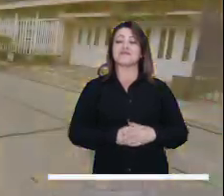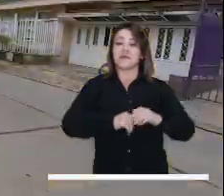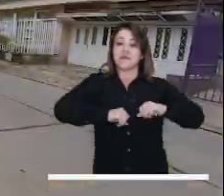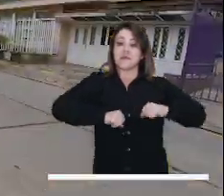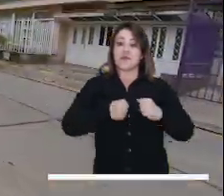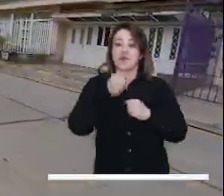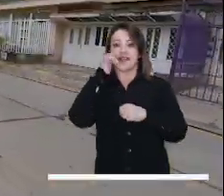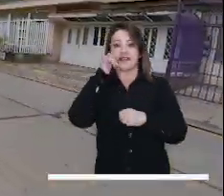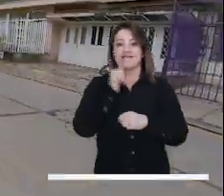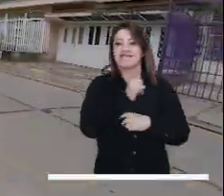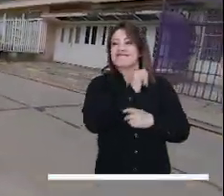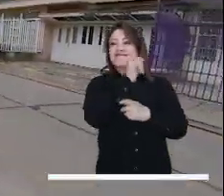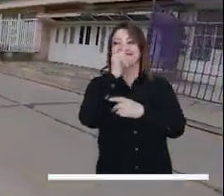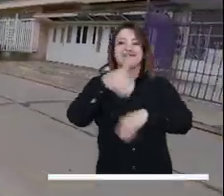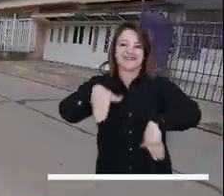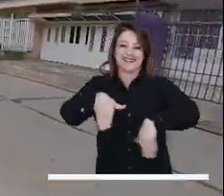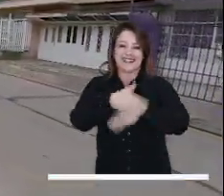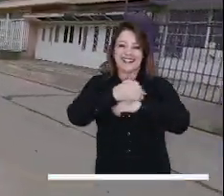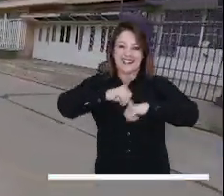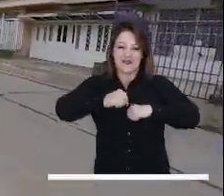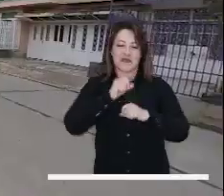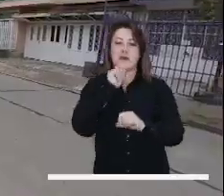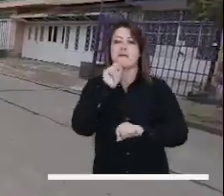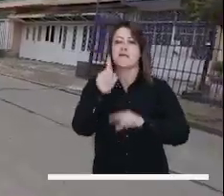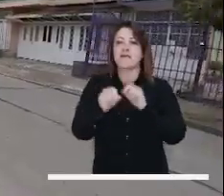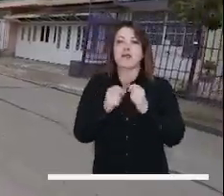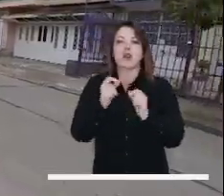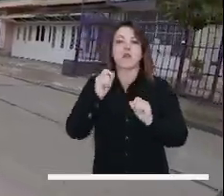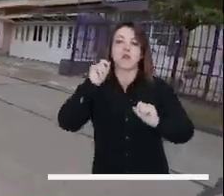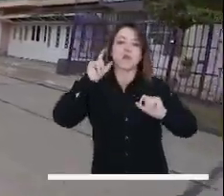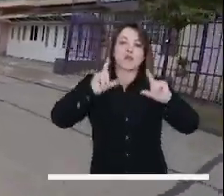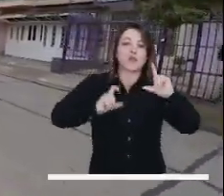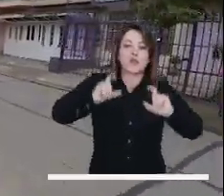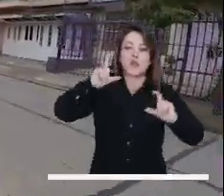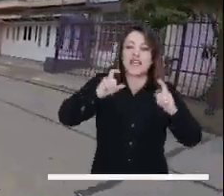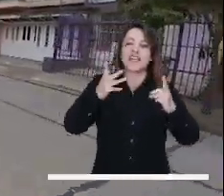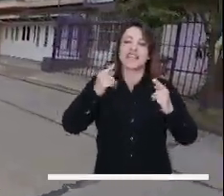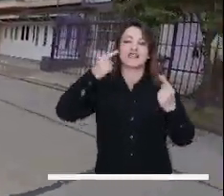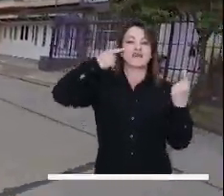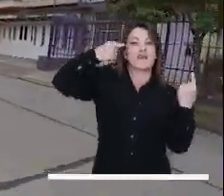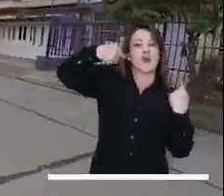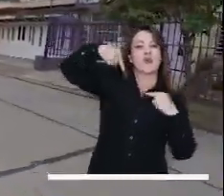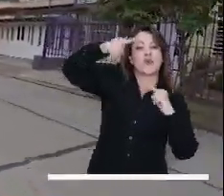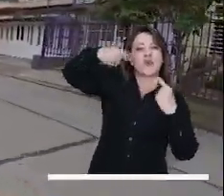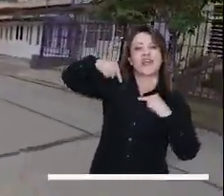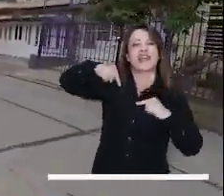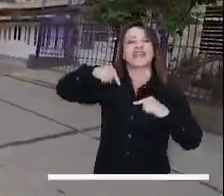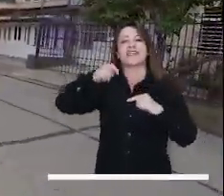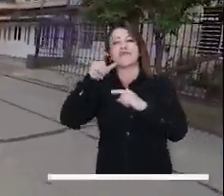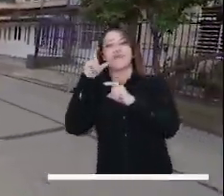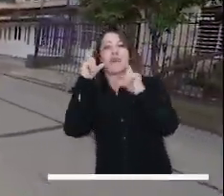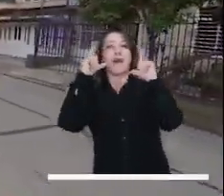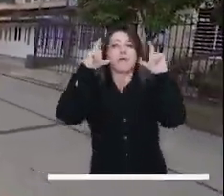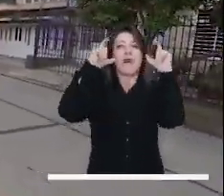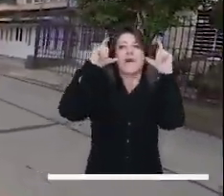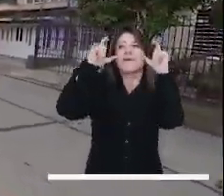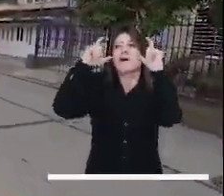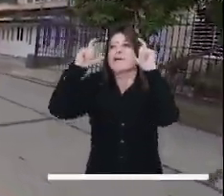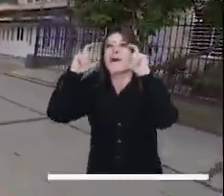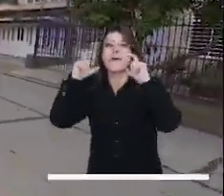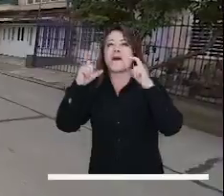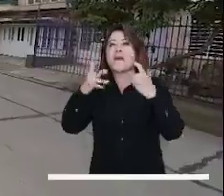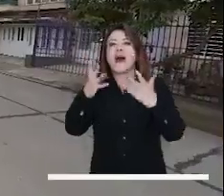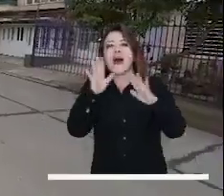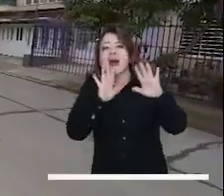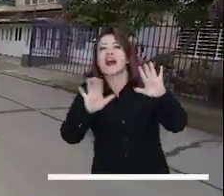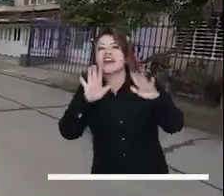Hoy Bogotá 360 se vino a las calles de la ciudad para hablar con los bogotanos acerca de ¿qué piensan del turismo sostenible